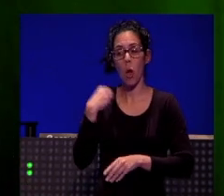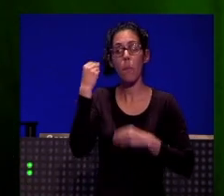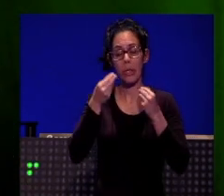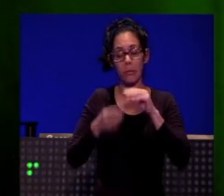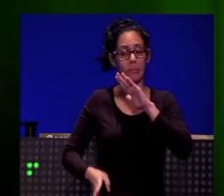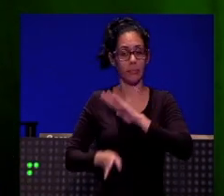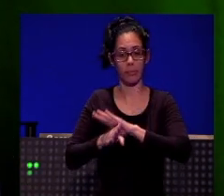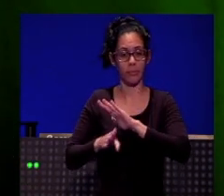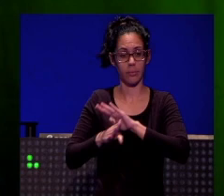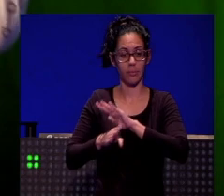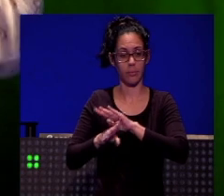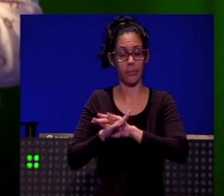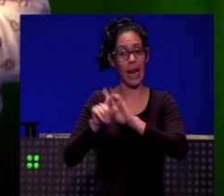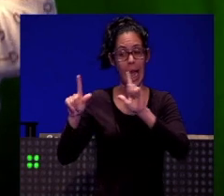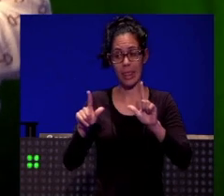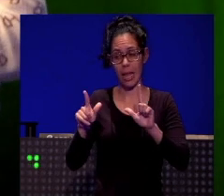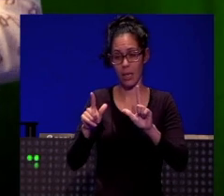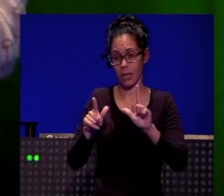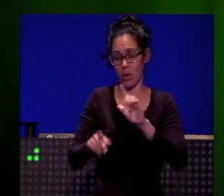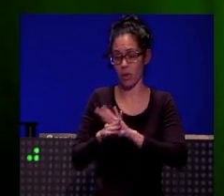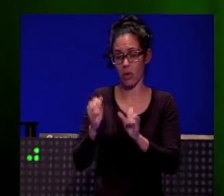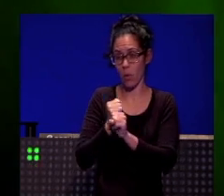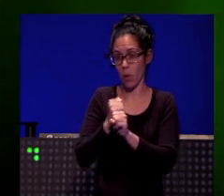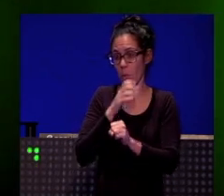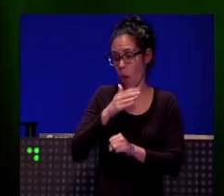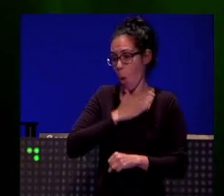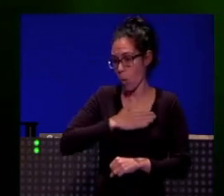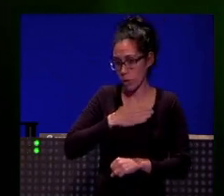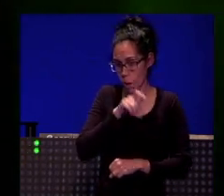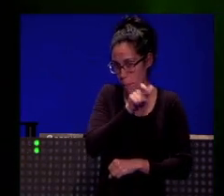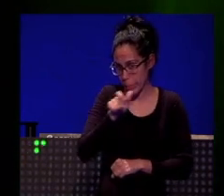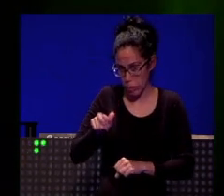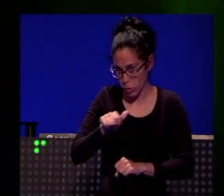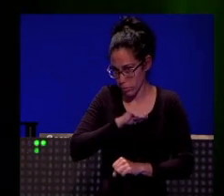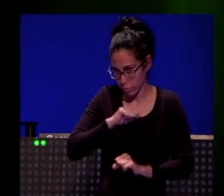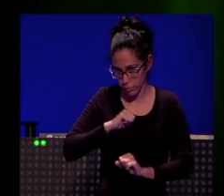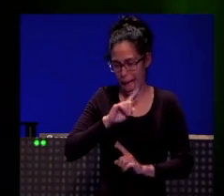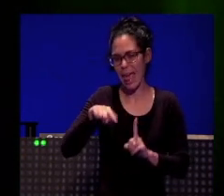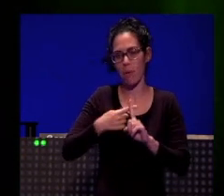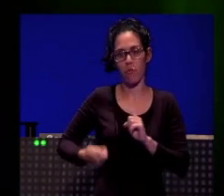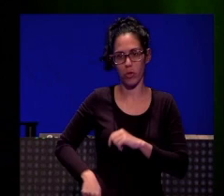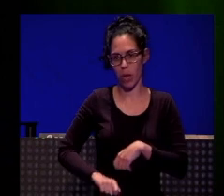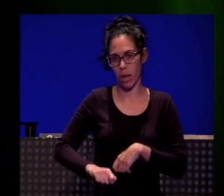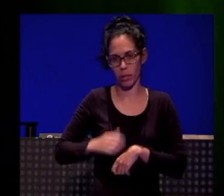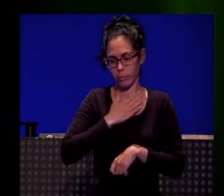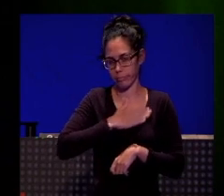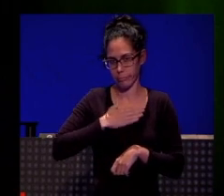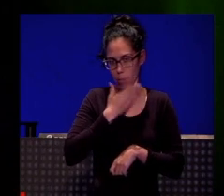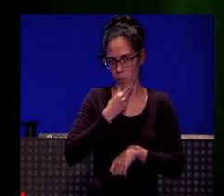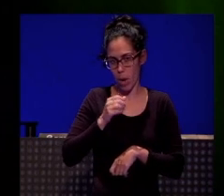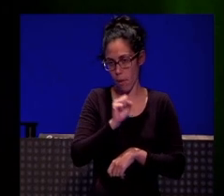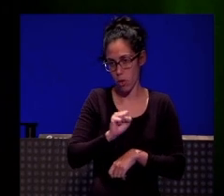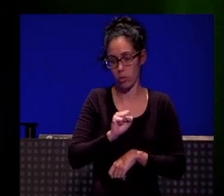porque es un gustazo... Además, como persona es excelente también además de profesional y...